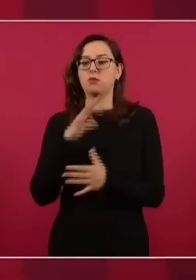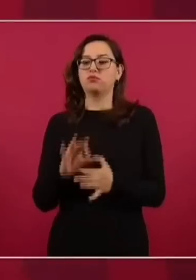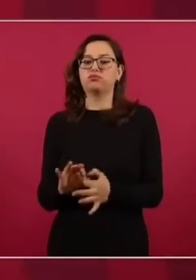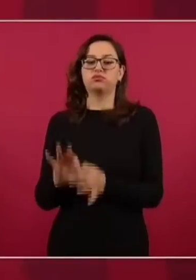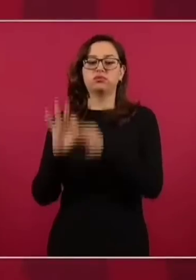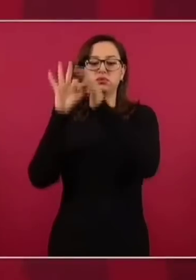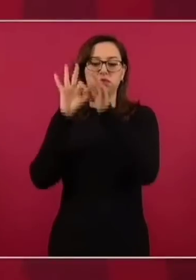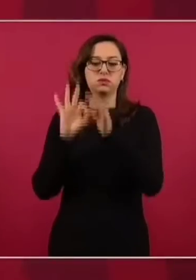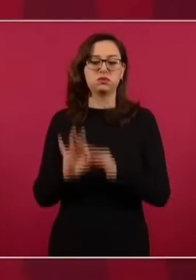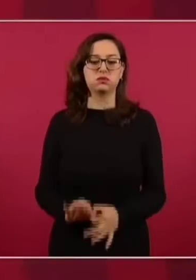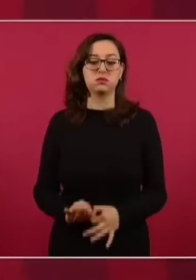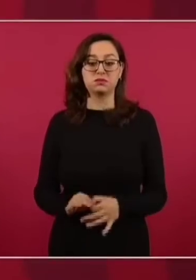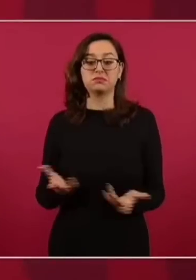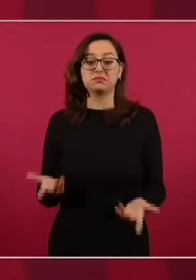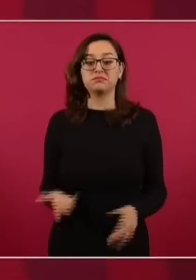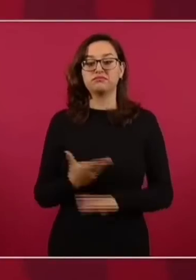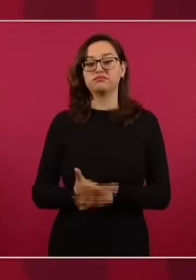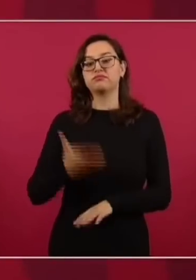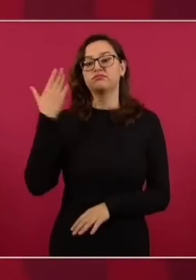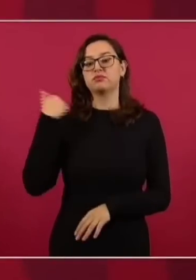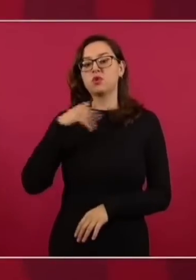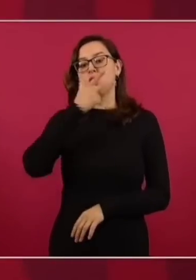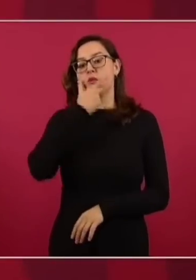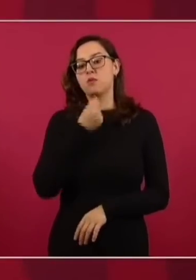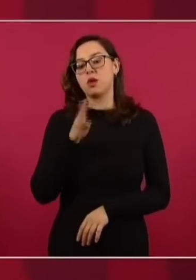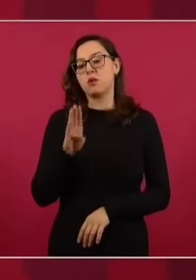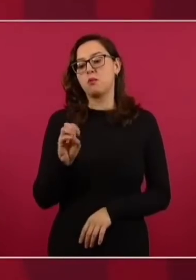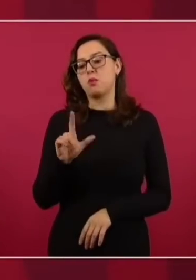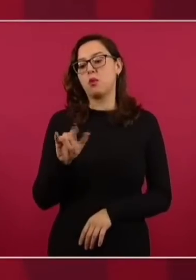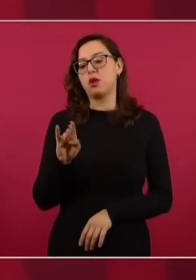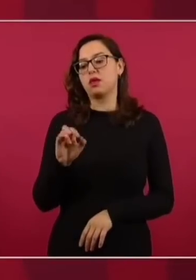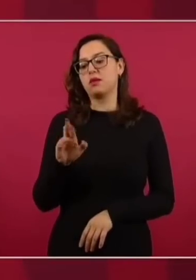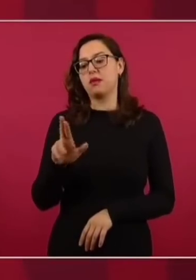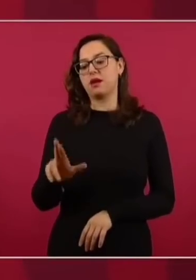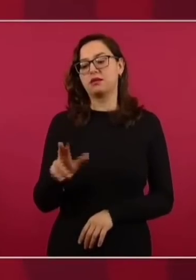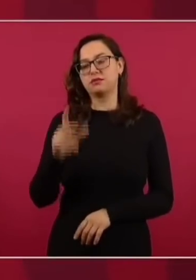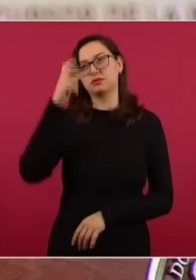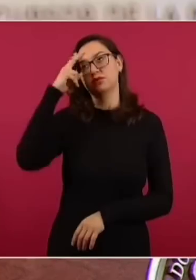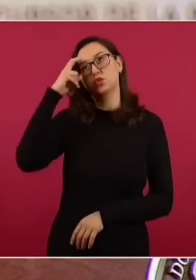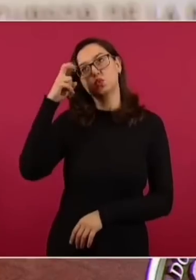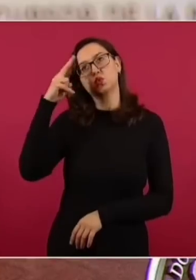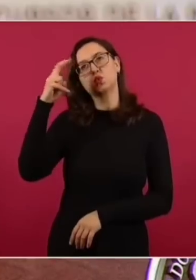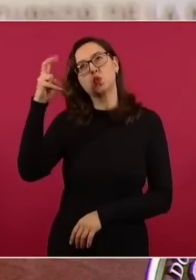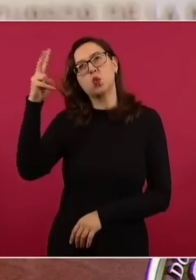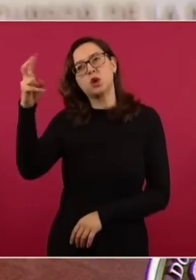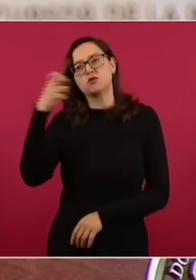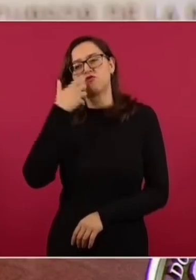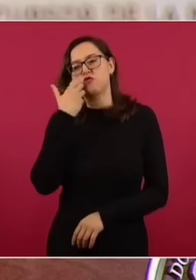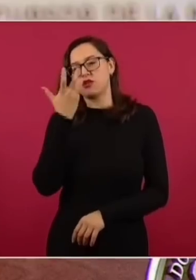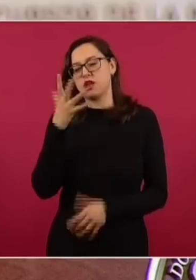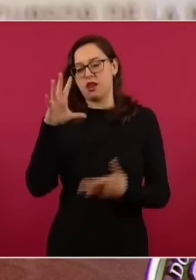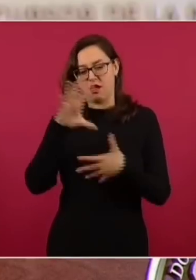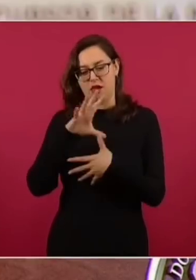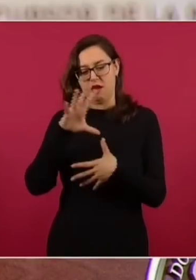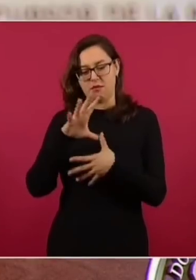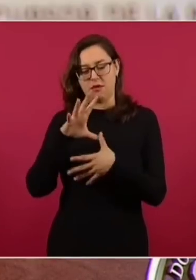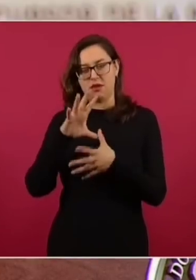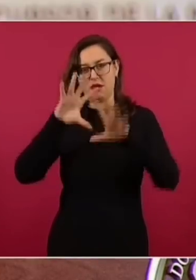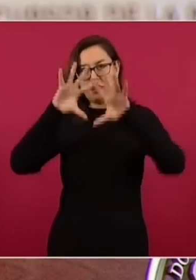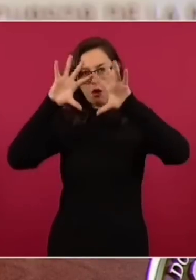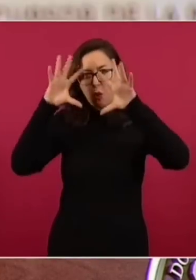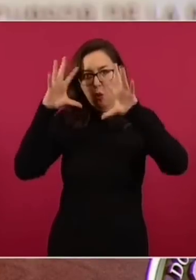Bolívar, la integración de toda América,